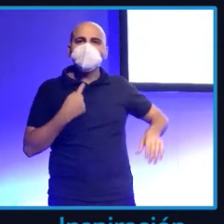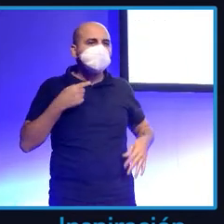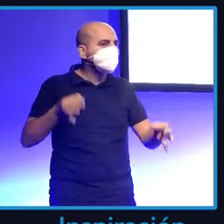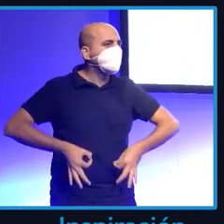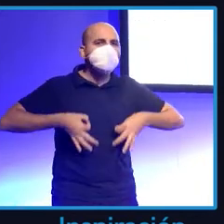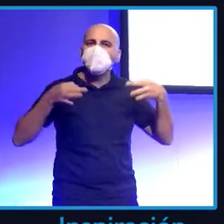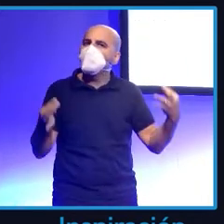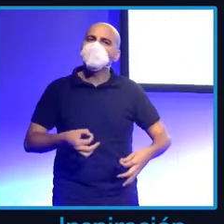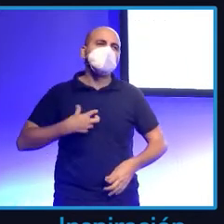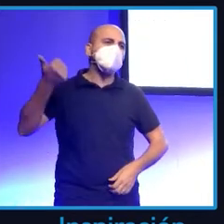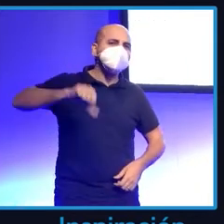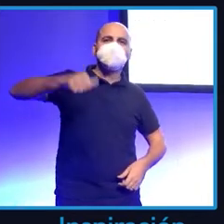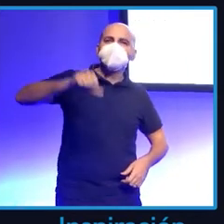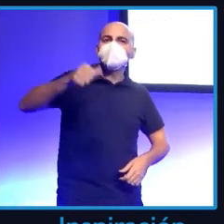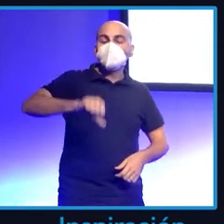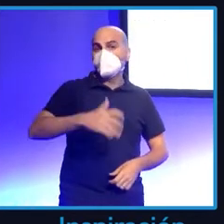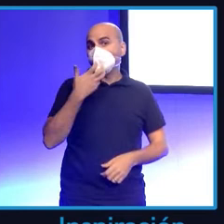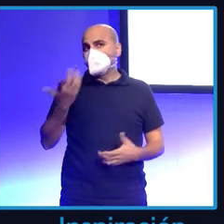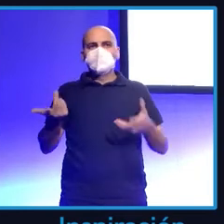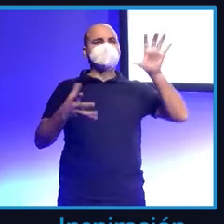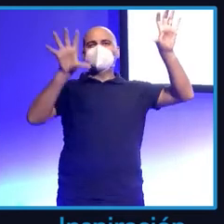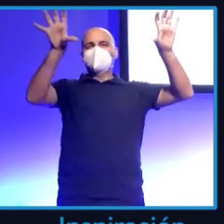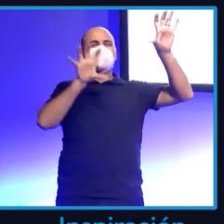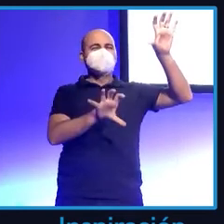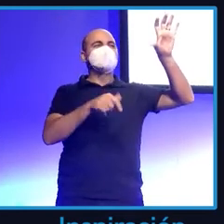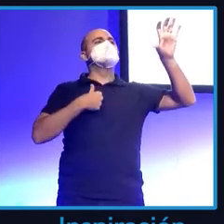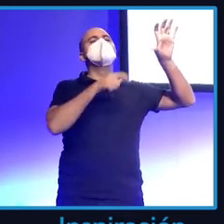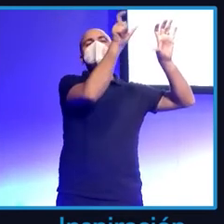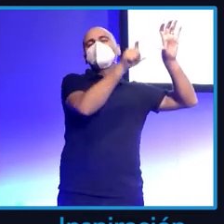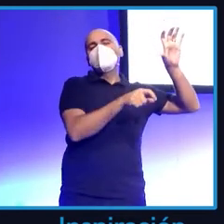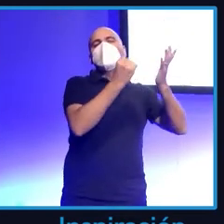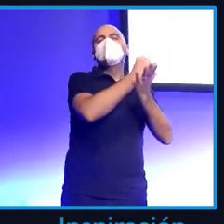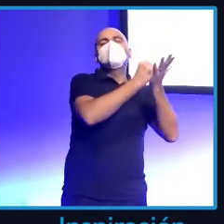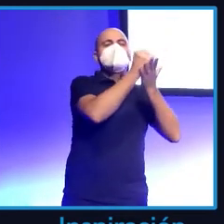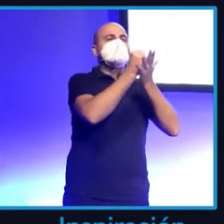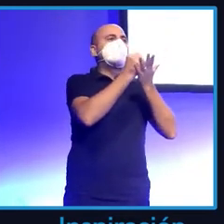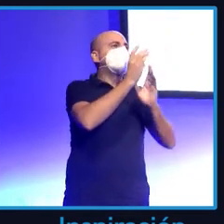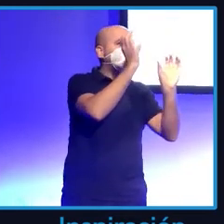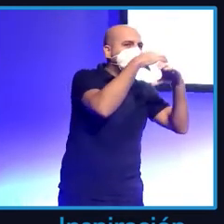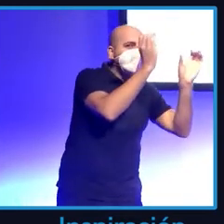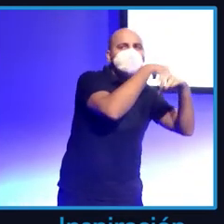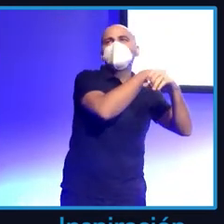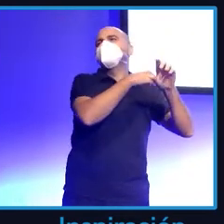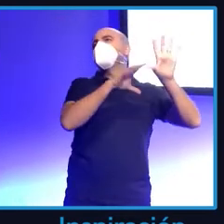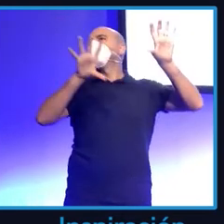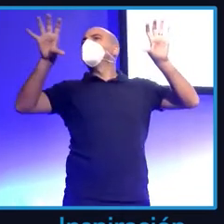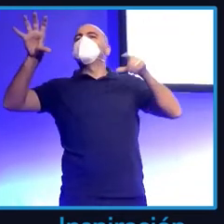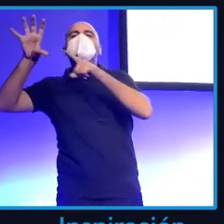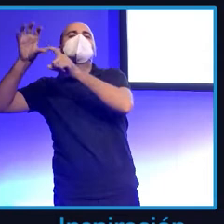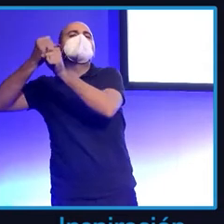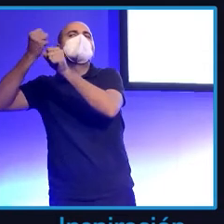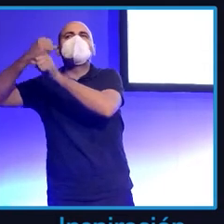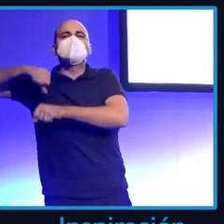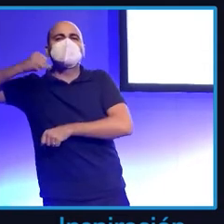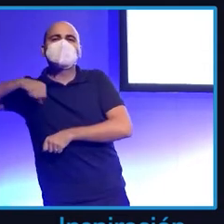invitaban a, yo qué sé, pues una farmacéutica científica, una que trabajaba en un hospital y la bloguera. Entonces la bloguera siempre estaba allí,